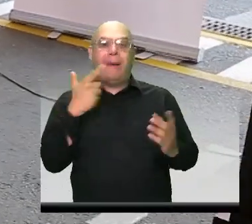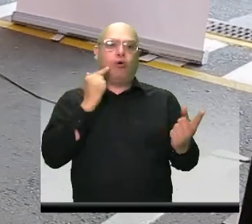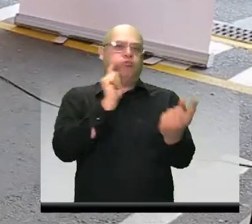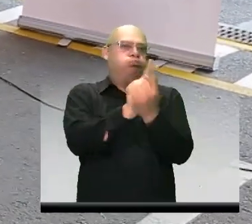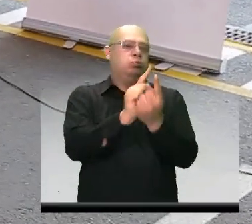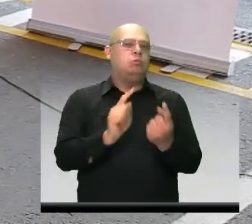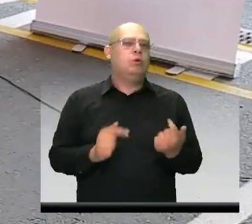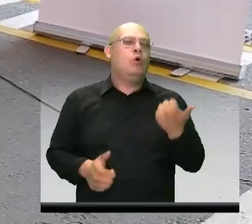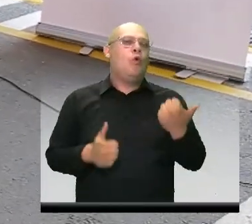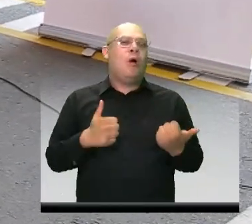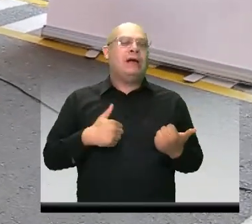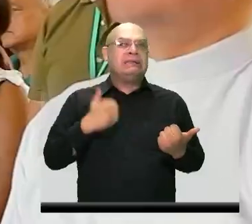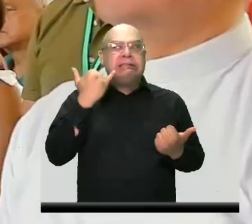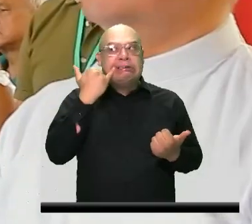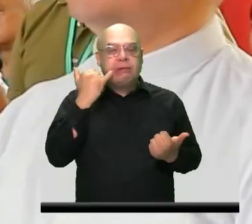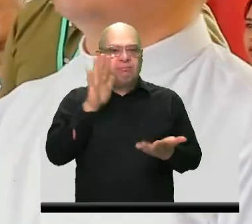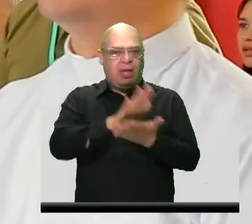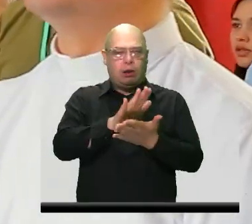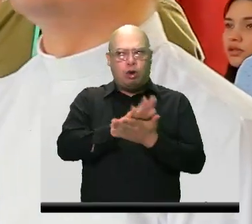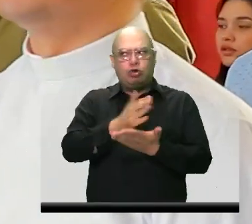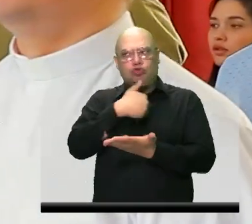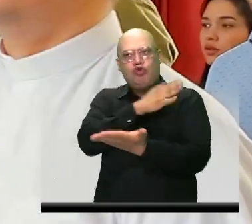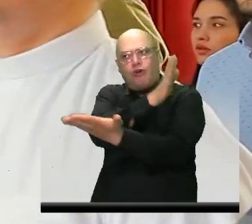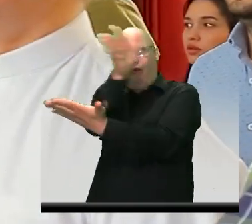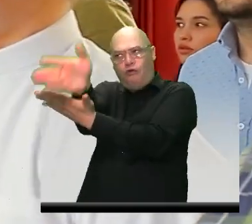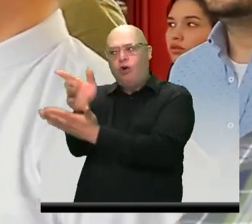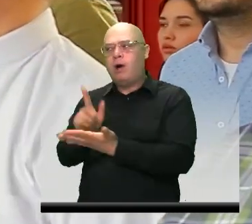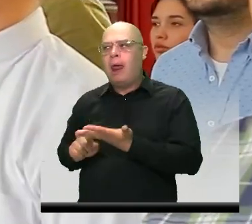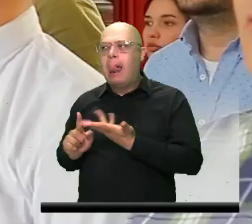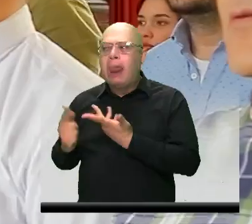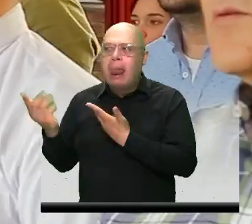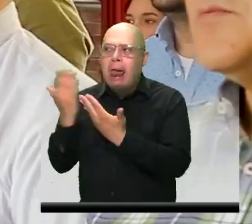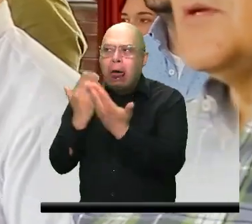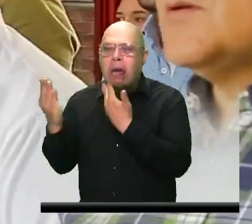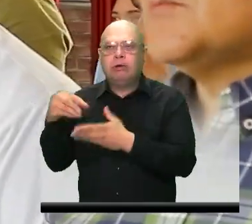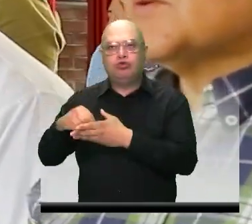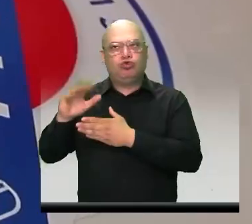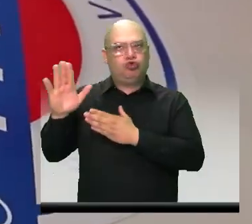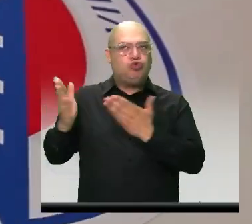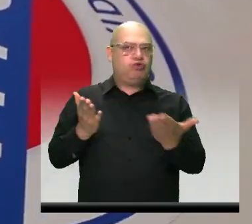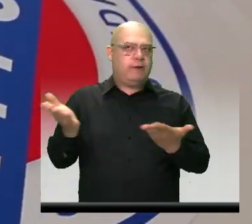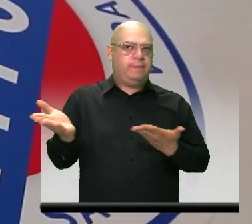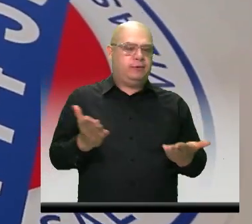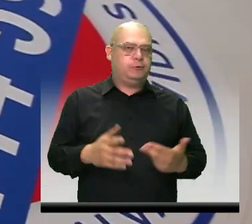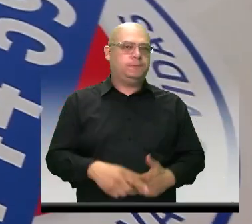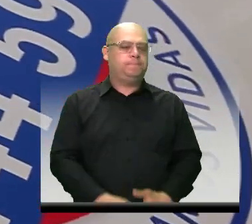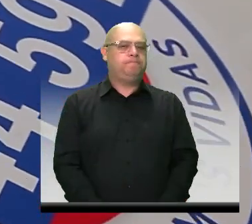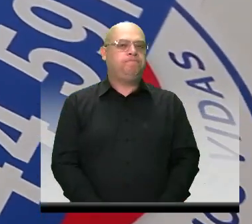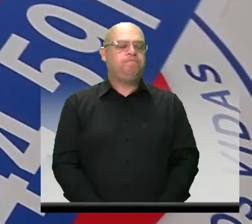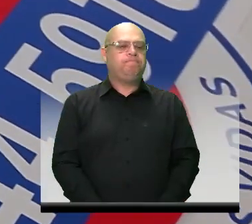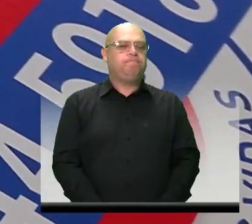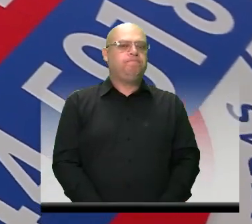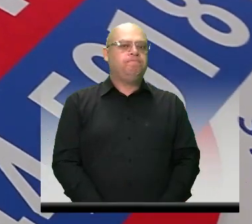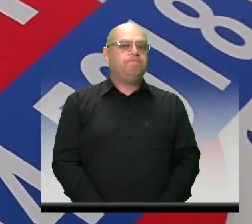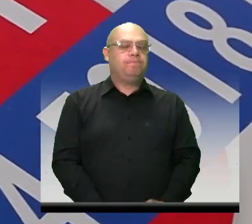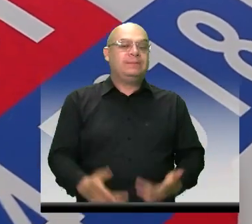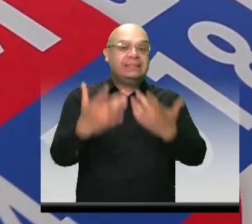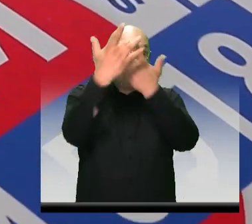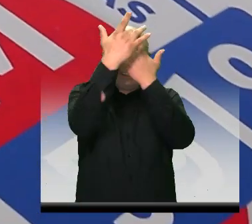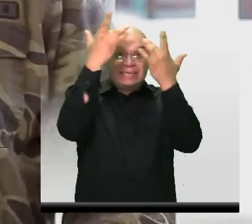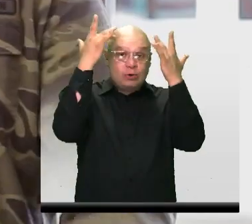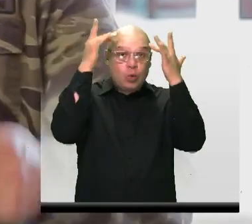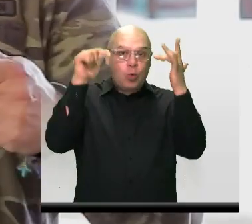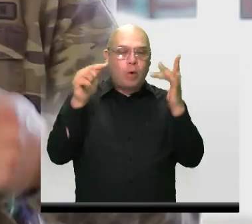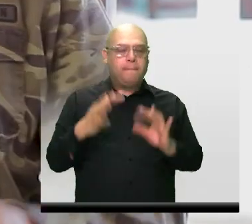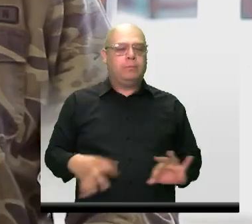hacia el lugar donde se encuentre el ciudadano que requiera del servicio. La salud mental en la ciudad de Itagüí es un tema muy